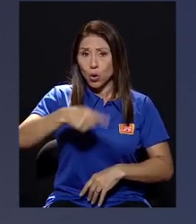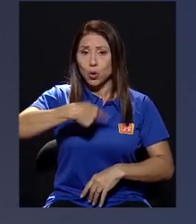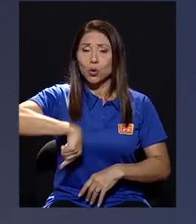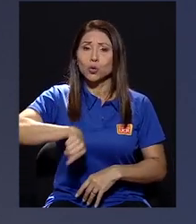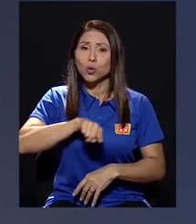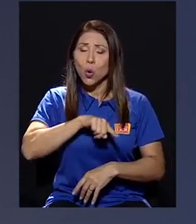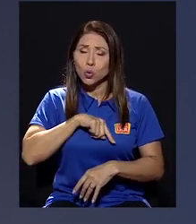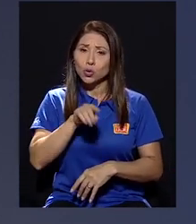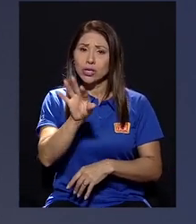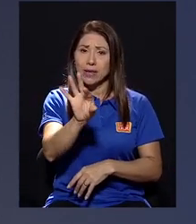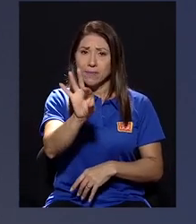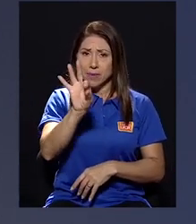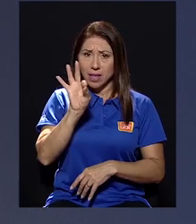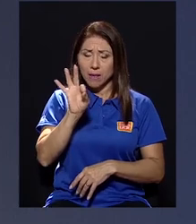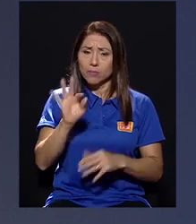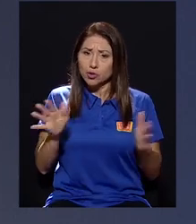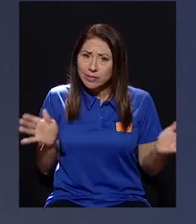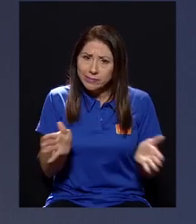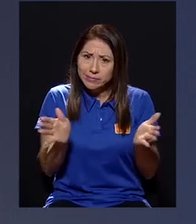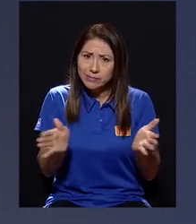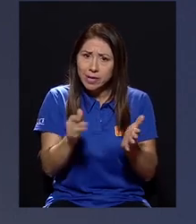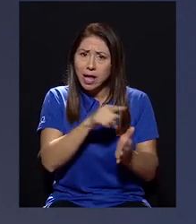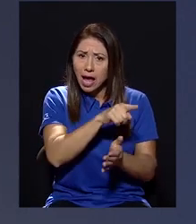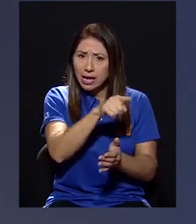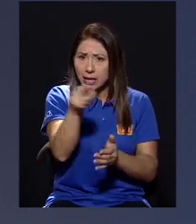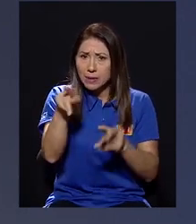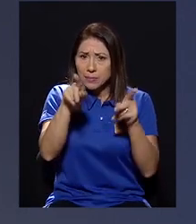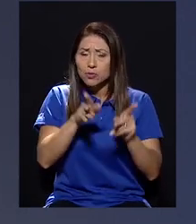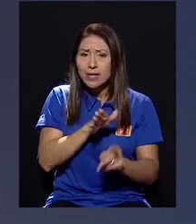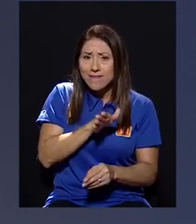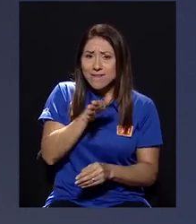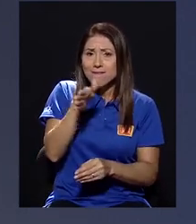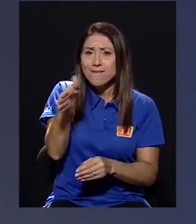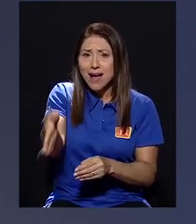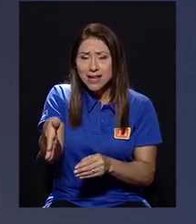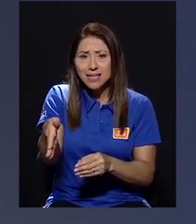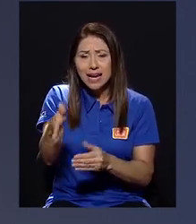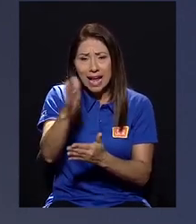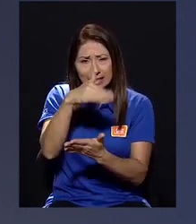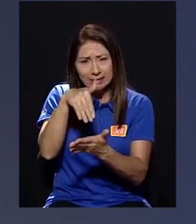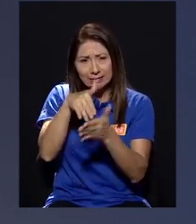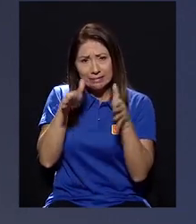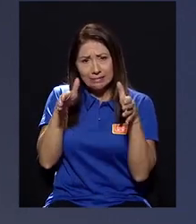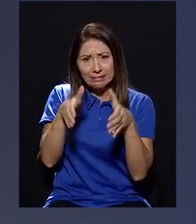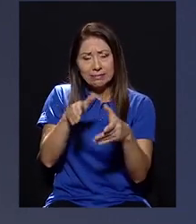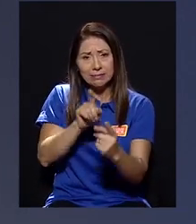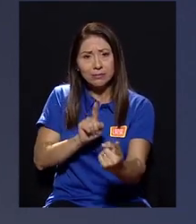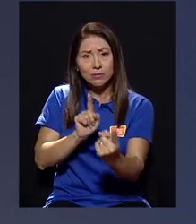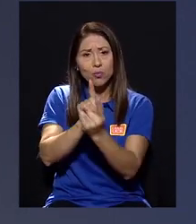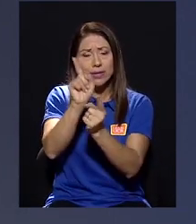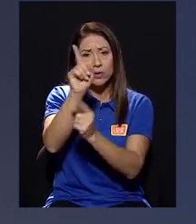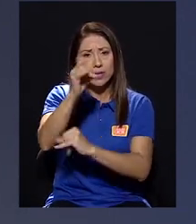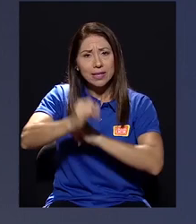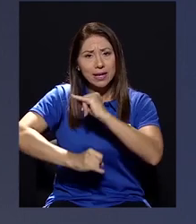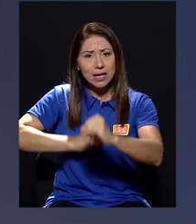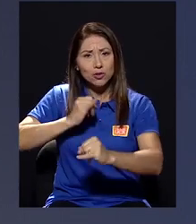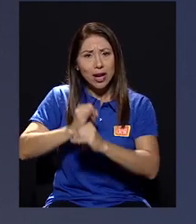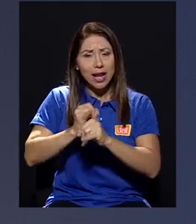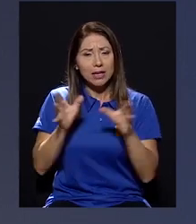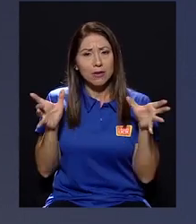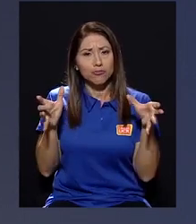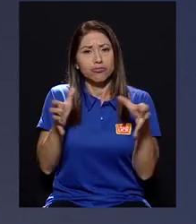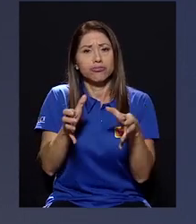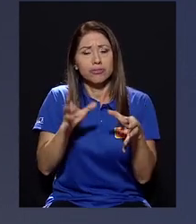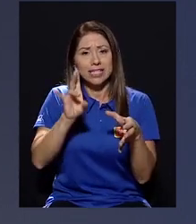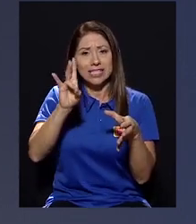invitación y una excitativa a que les acompañen en el epicentro de este encuentro internacional, que junta a